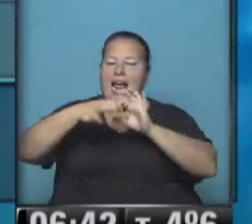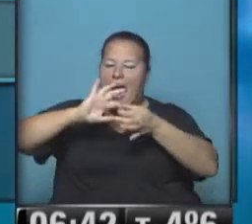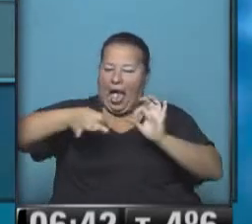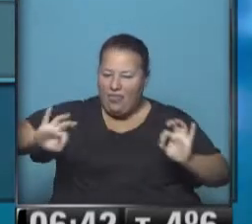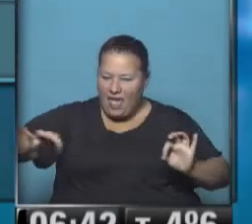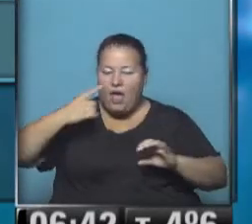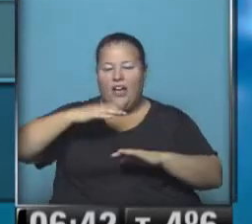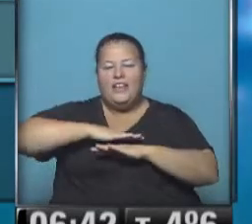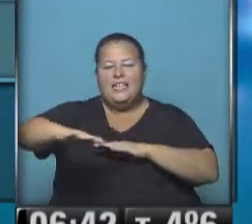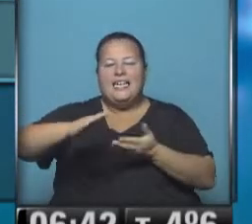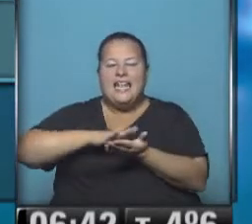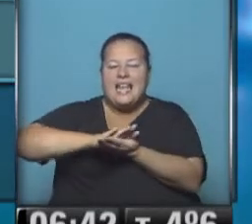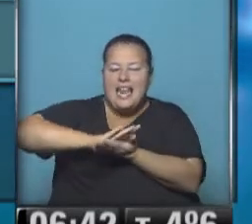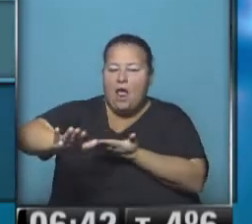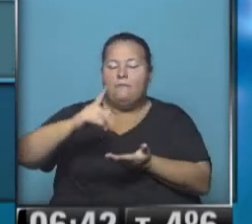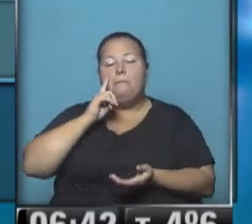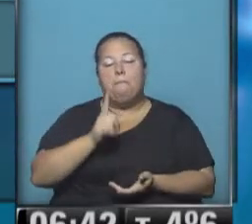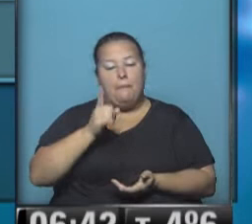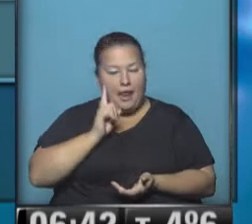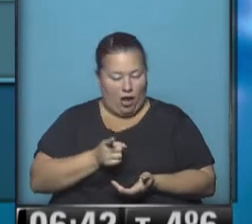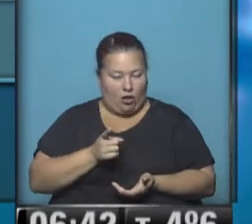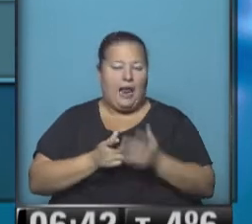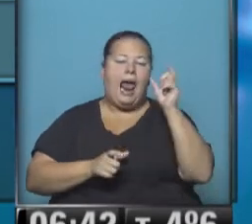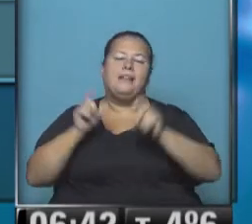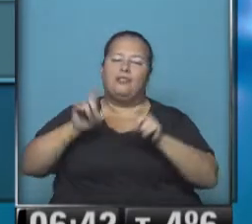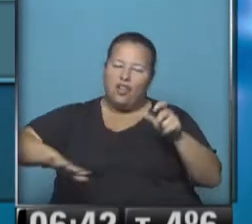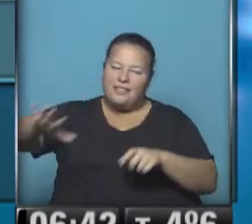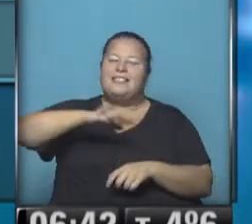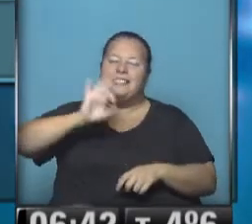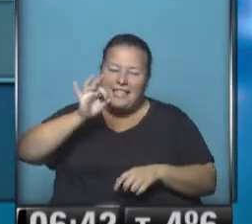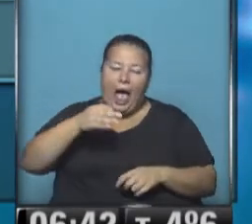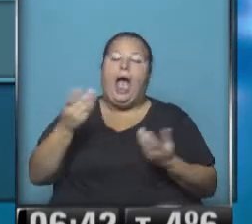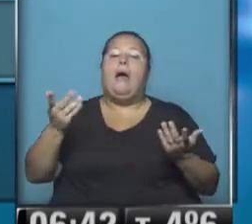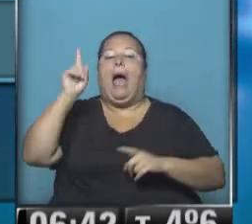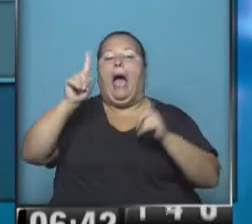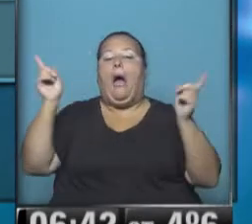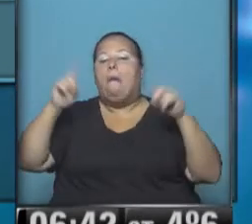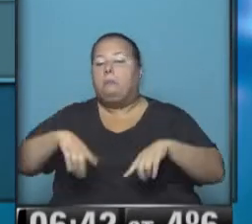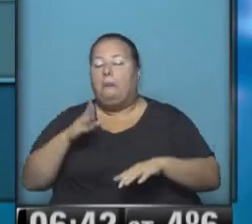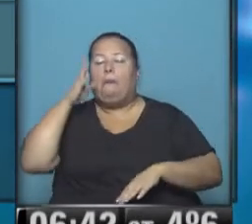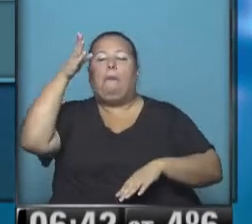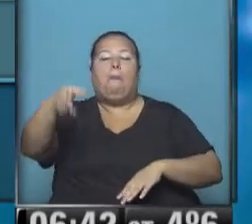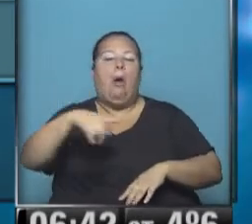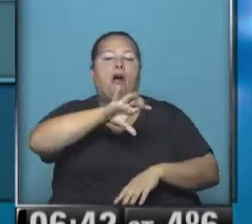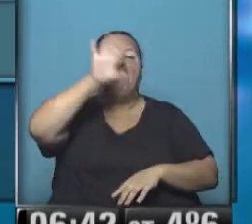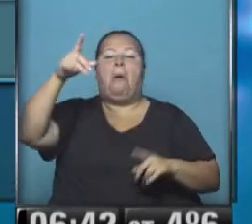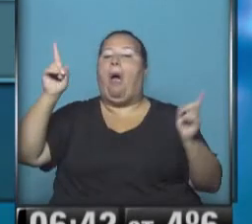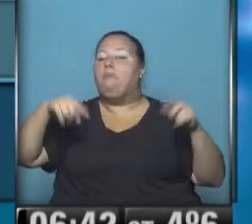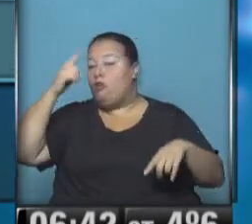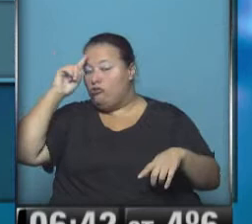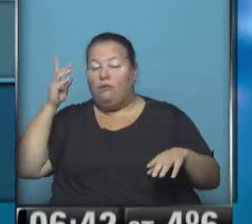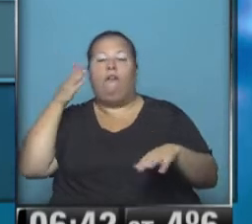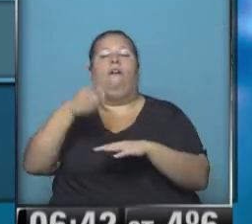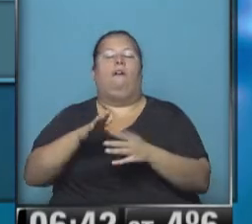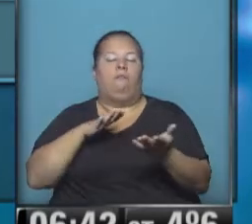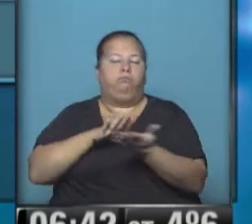Atención que hay hielo, esto es muy, pero muy peligroso. Bueno, la gente de la zona sabe, pero tal vez algún automobilista o de otra provincia no tenga en cuenta este dato.